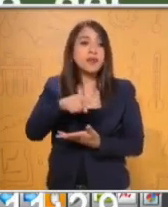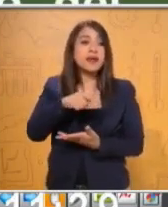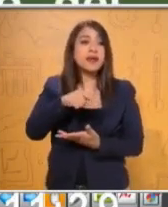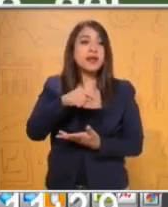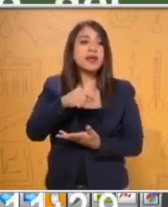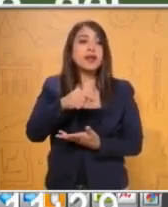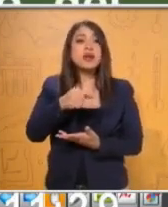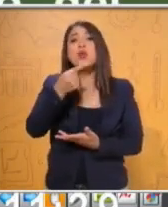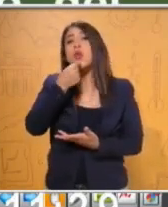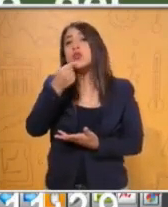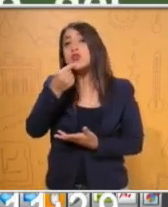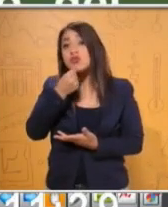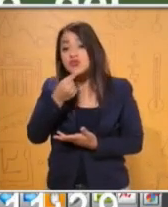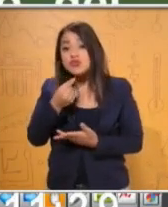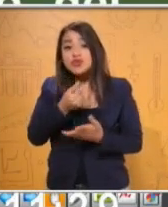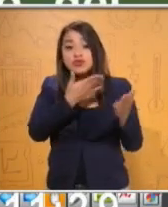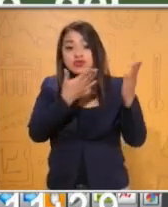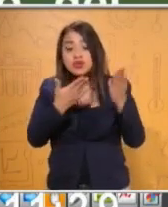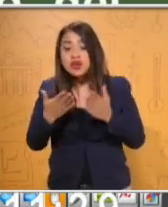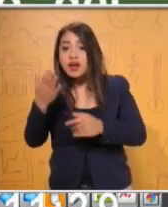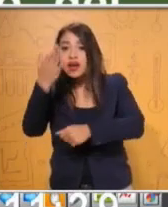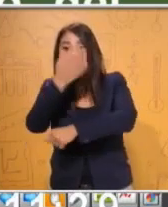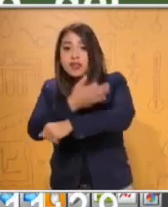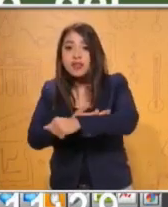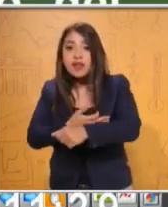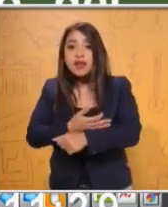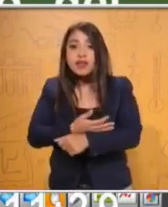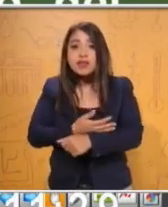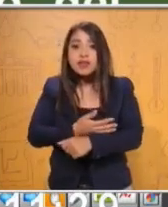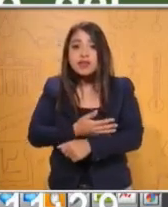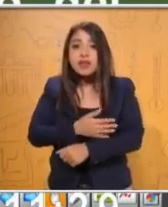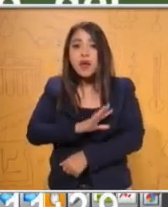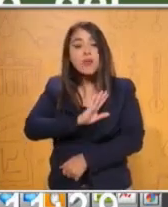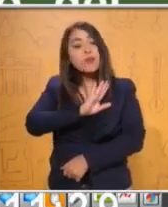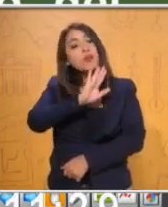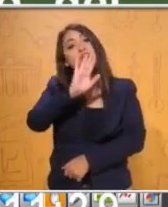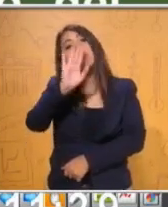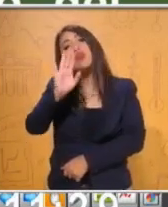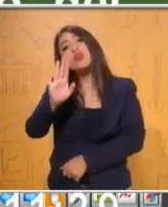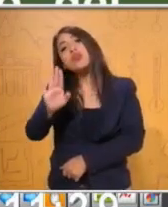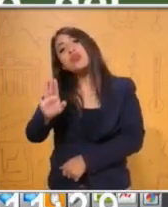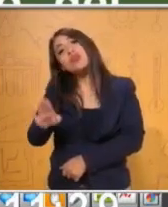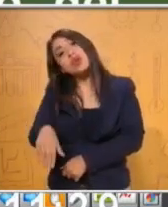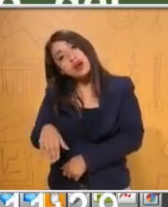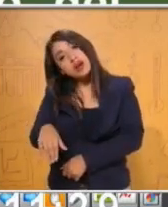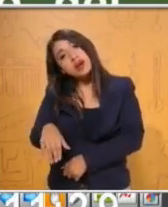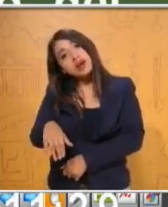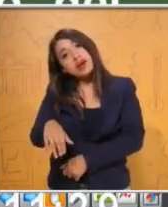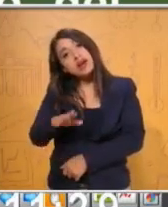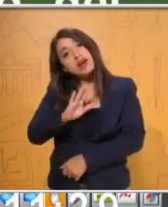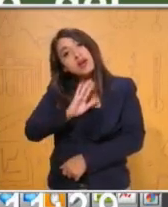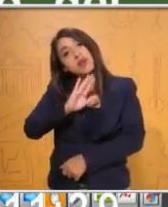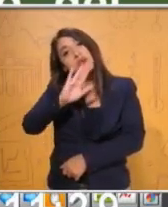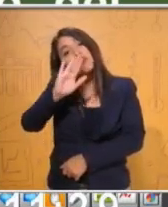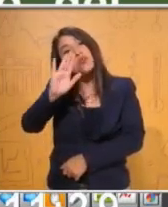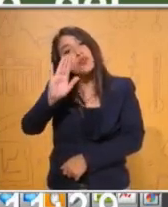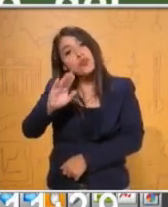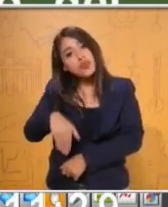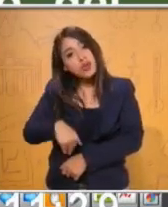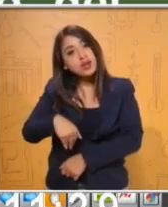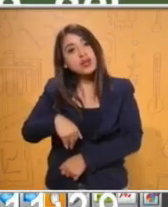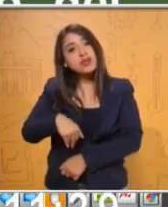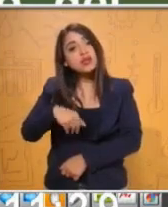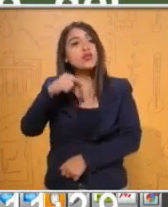gigante muerto debajo del agua. Parecía dormir y estaba entero, cubierto de flores blancas.